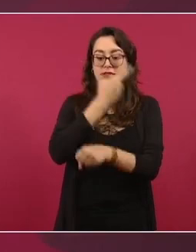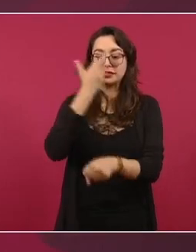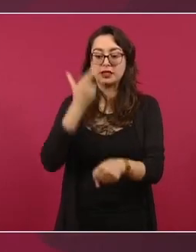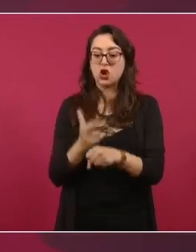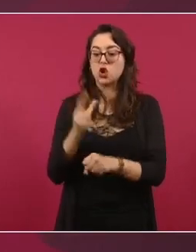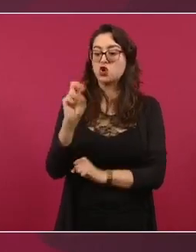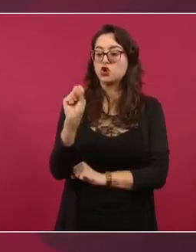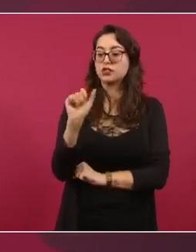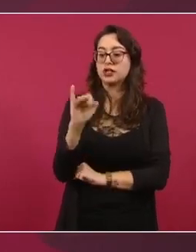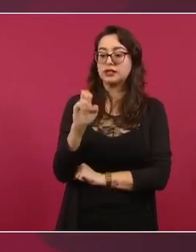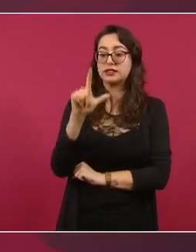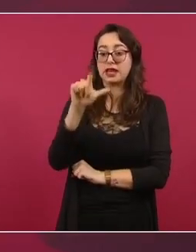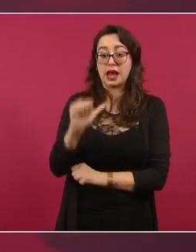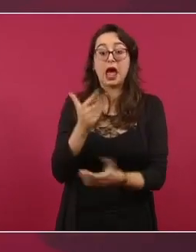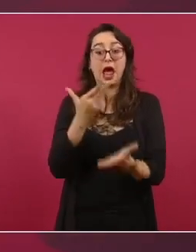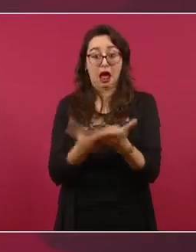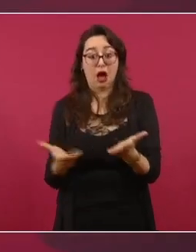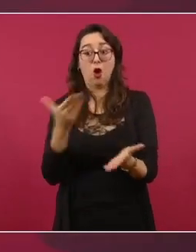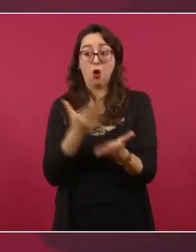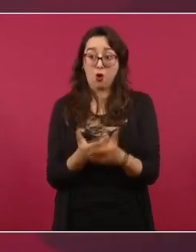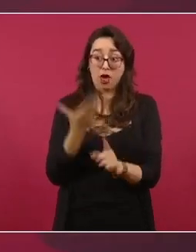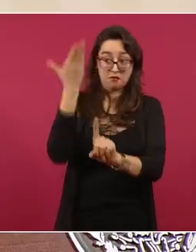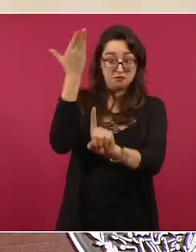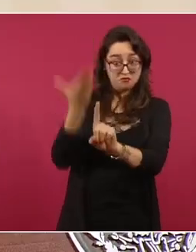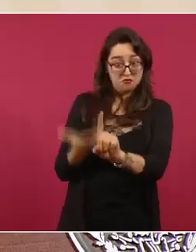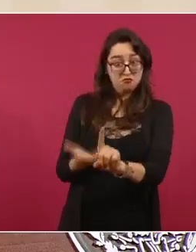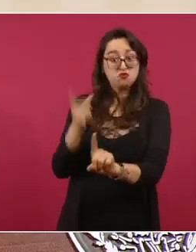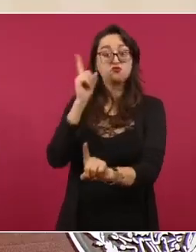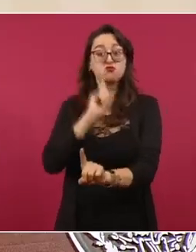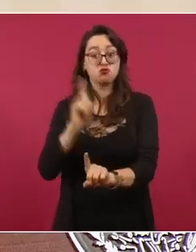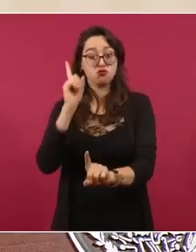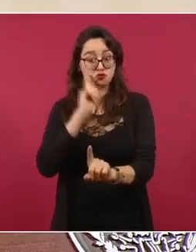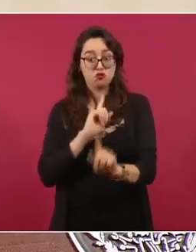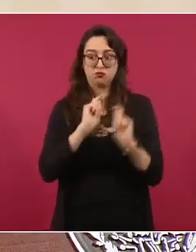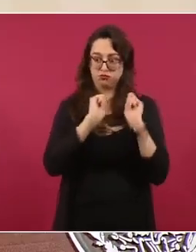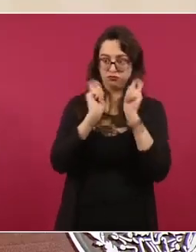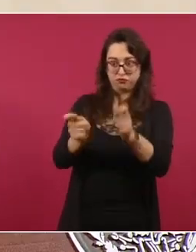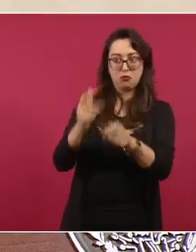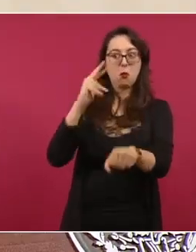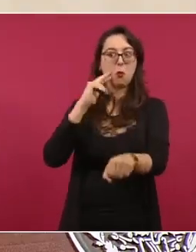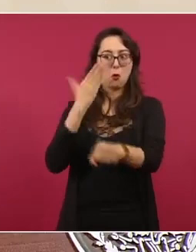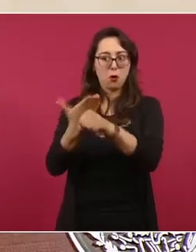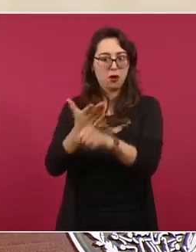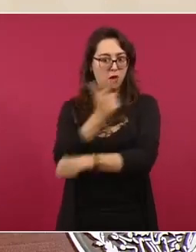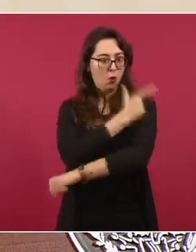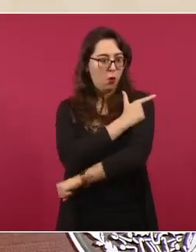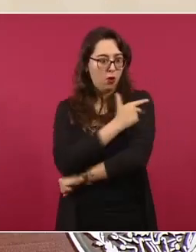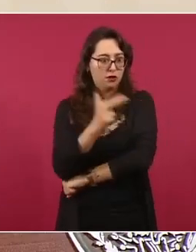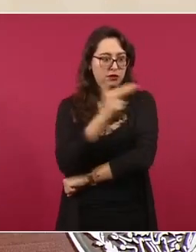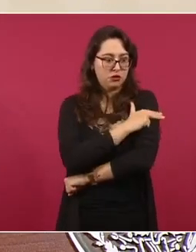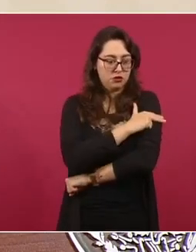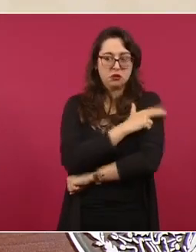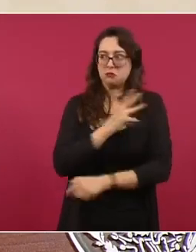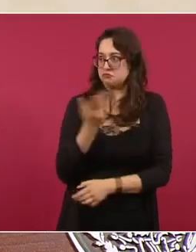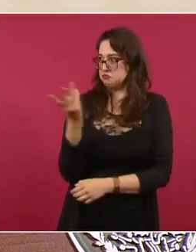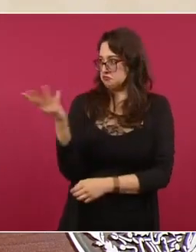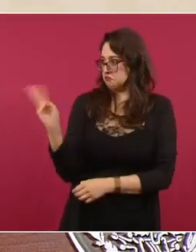dependerá esta corporación de acuerdo a lo que ayer se decidió,